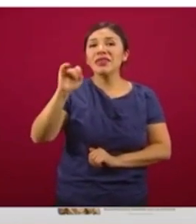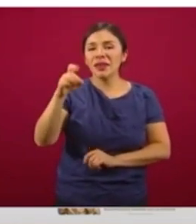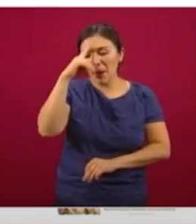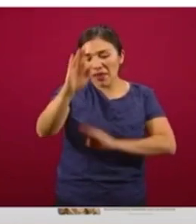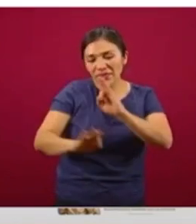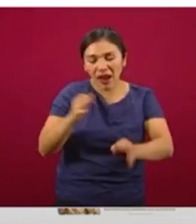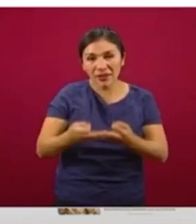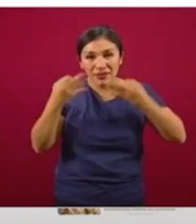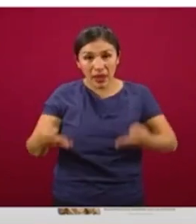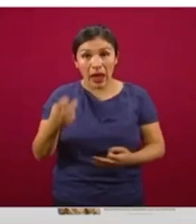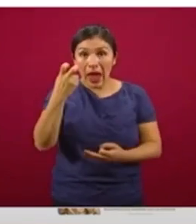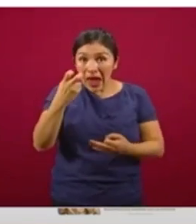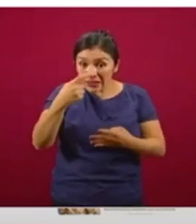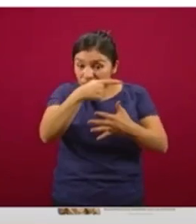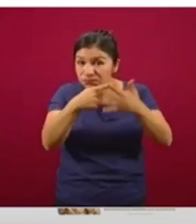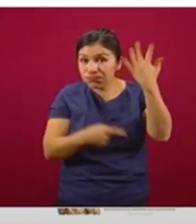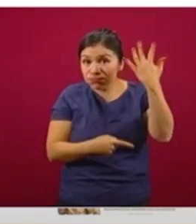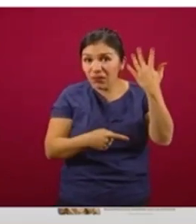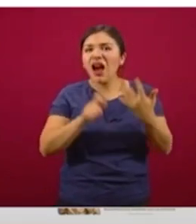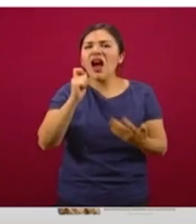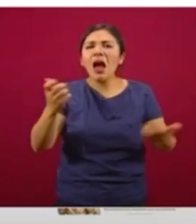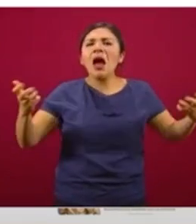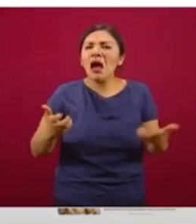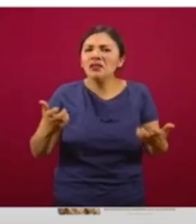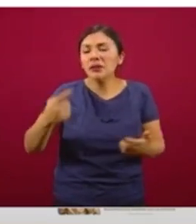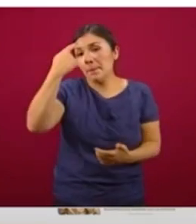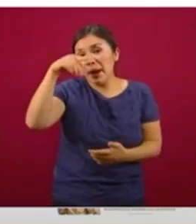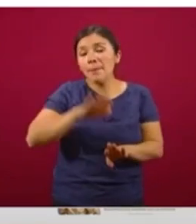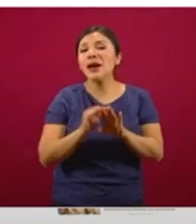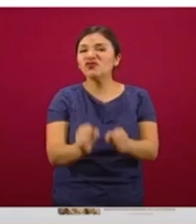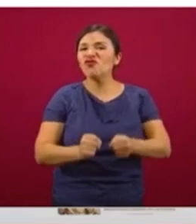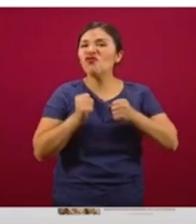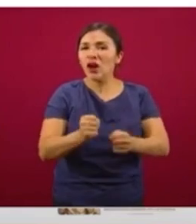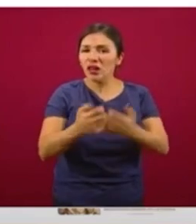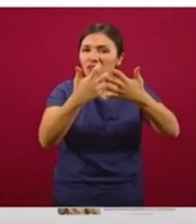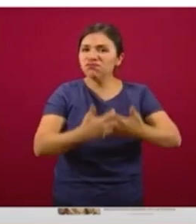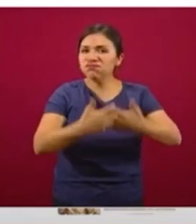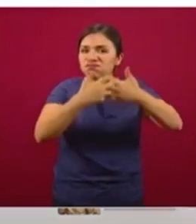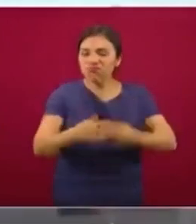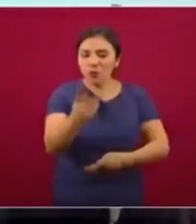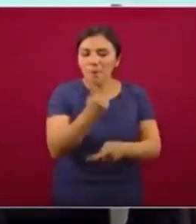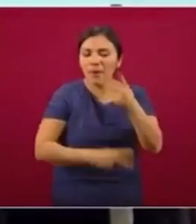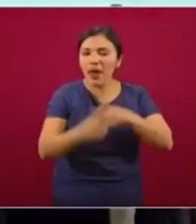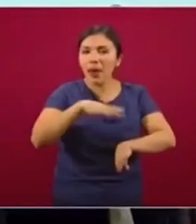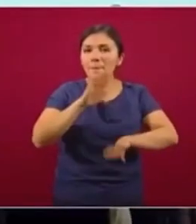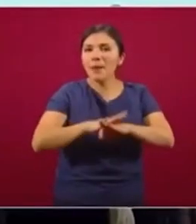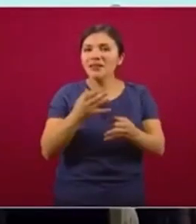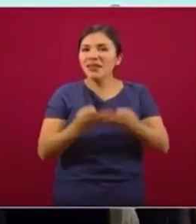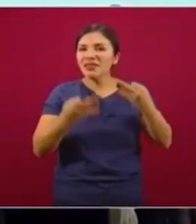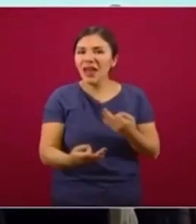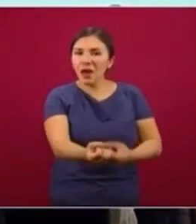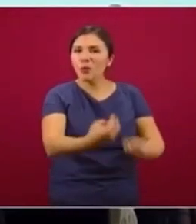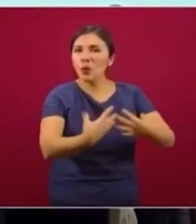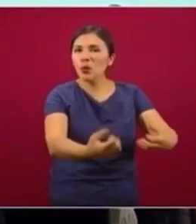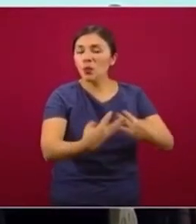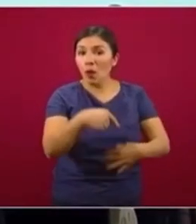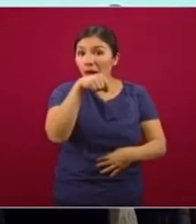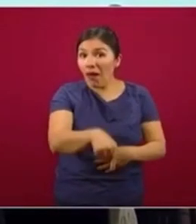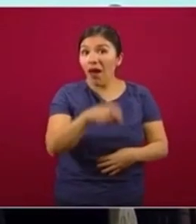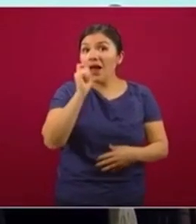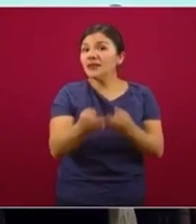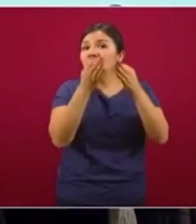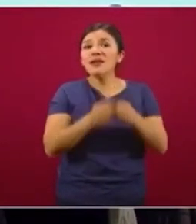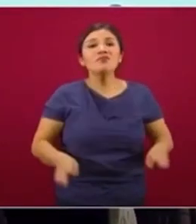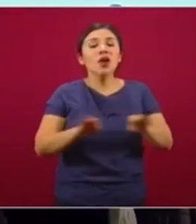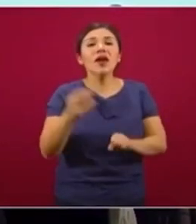finalmente lo que nos permiten es fortalecer la productividad agrícola, esto es, son los componentes